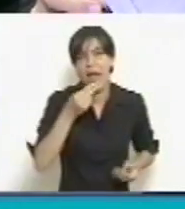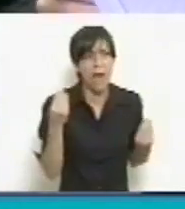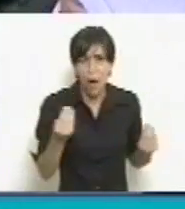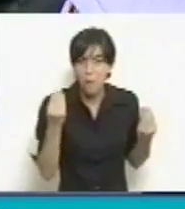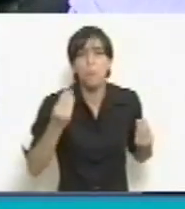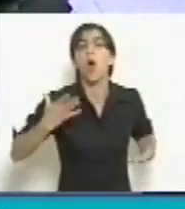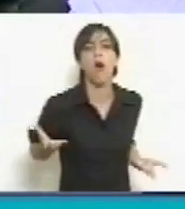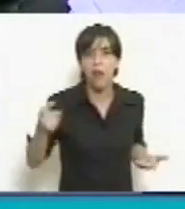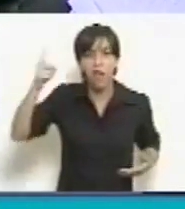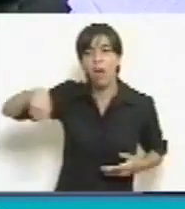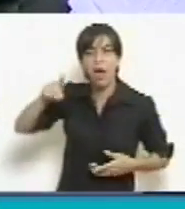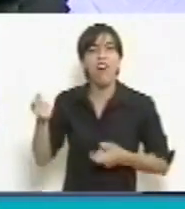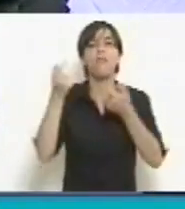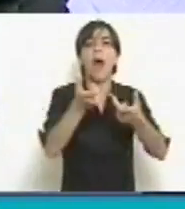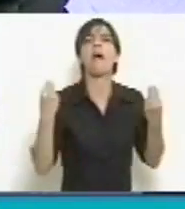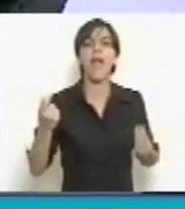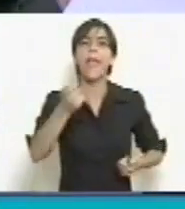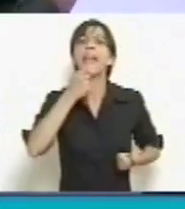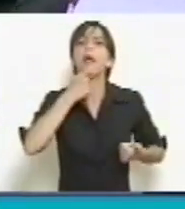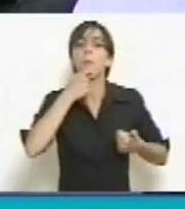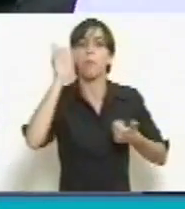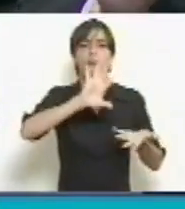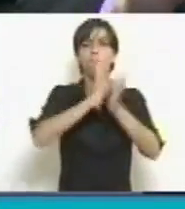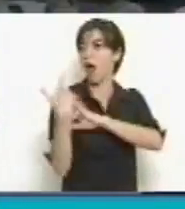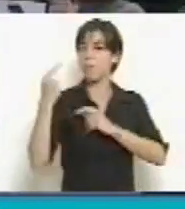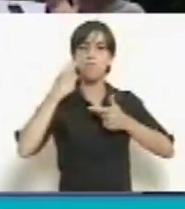vida durante todos estos años.